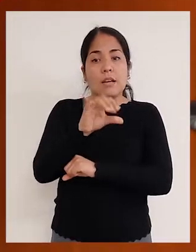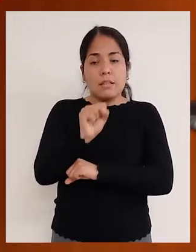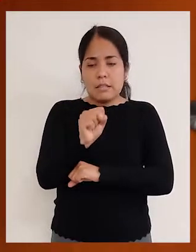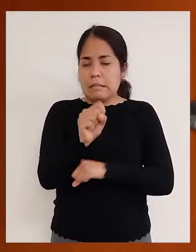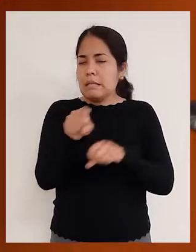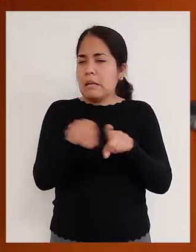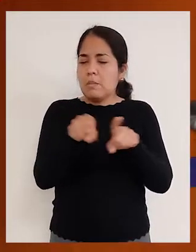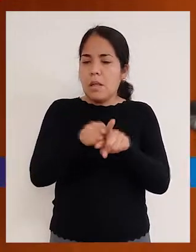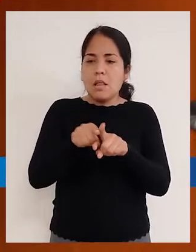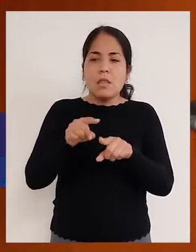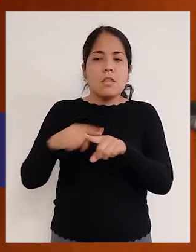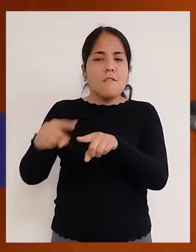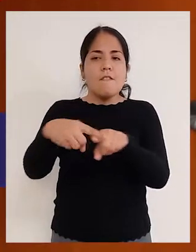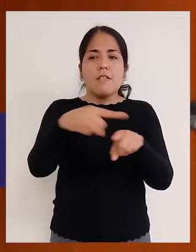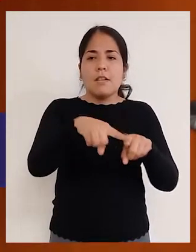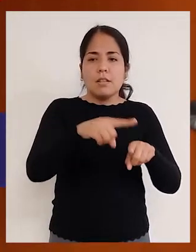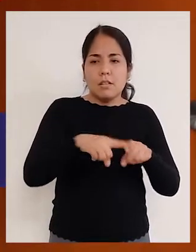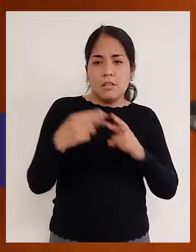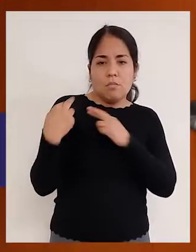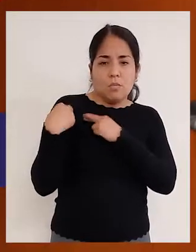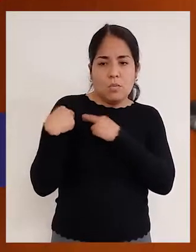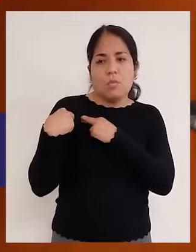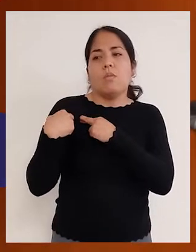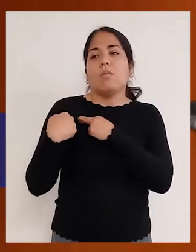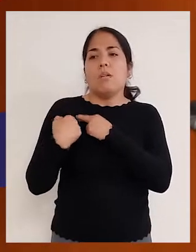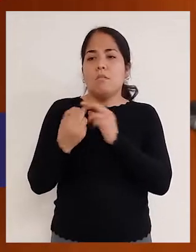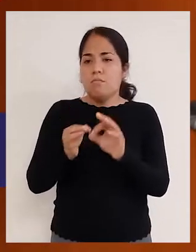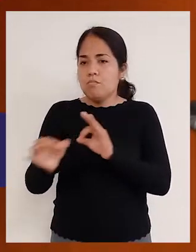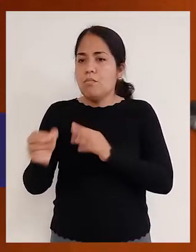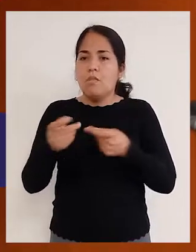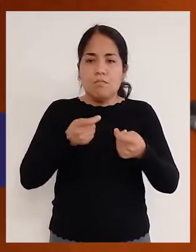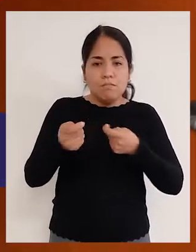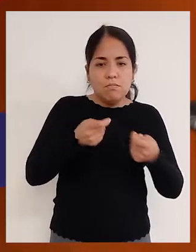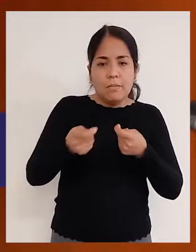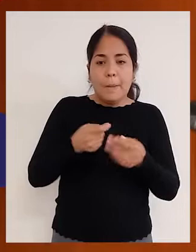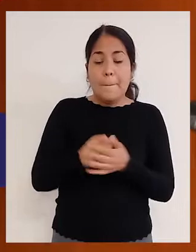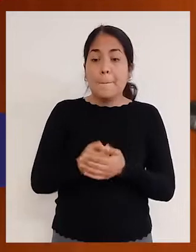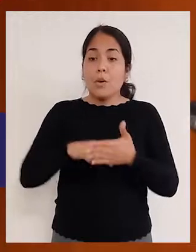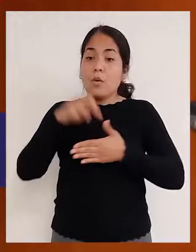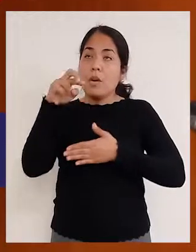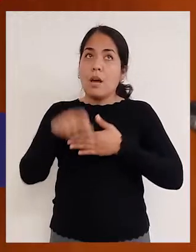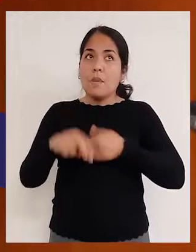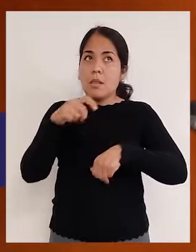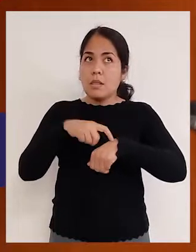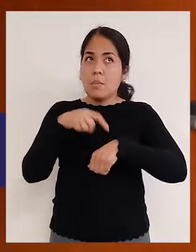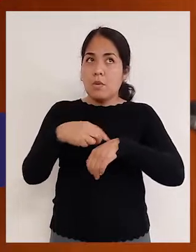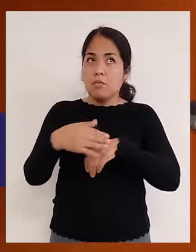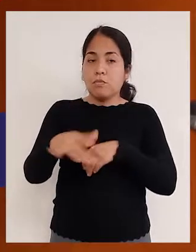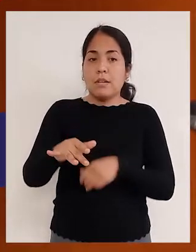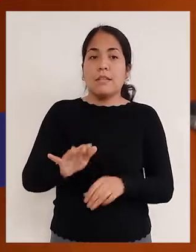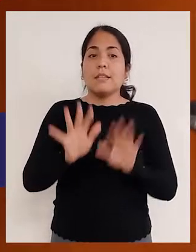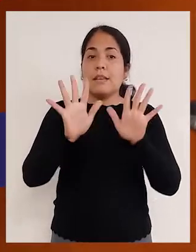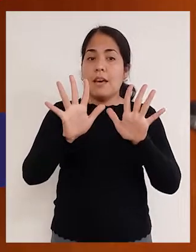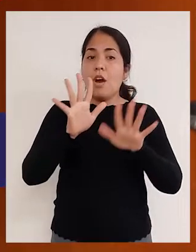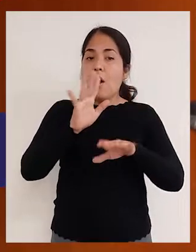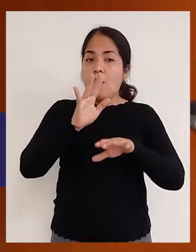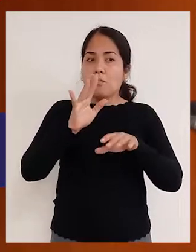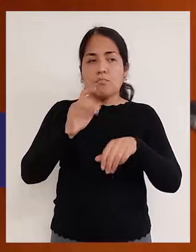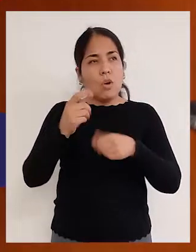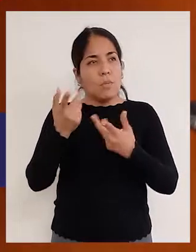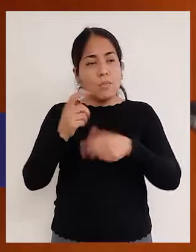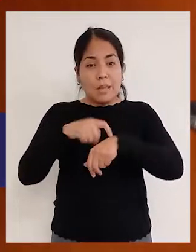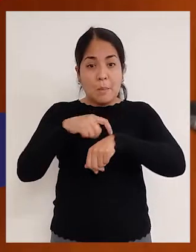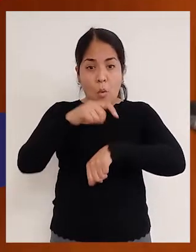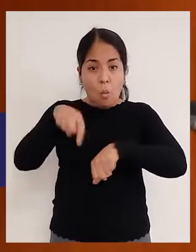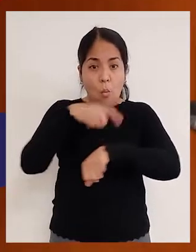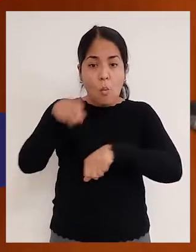gerencias regionales. Vamos nueve regiones hasta la fecha, empezamos en junio. El programa tiene una duración de aproximadamente 10 horas